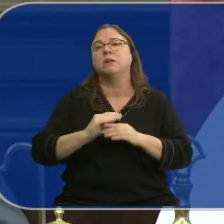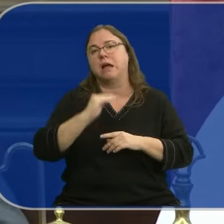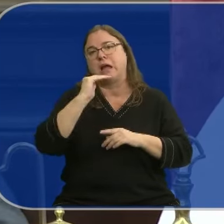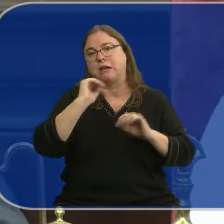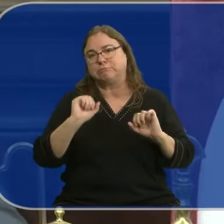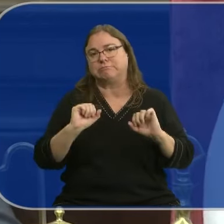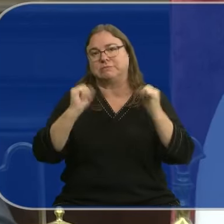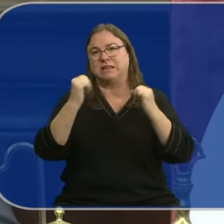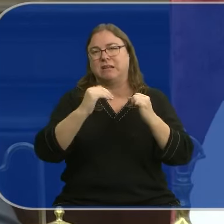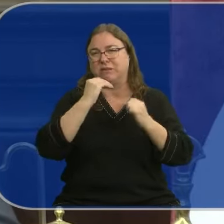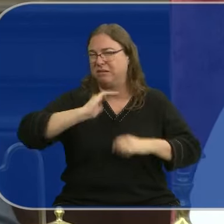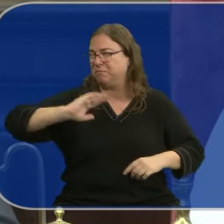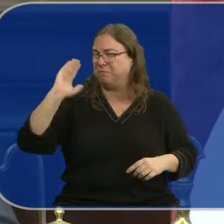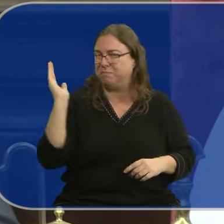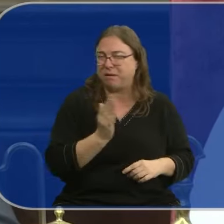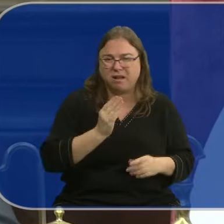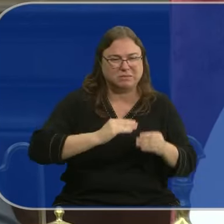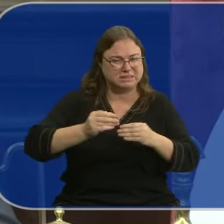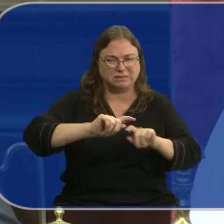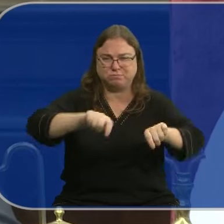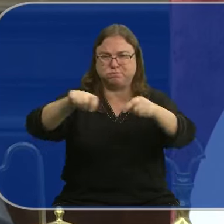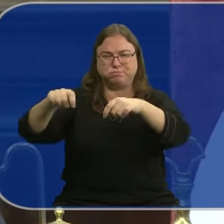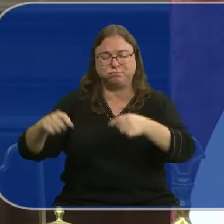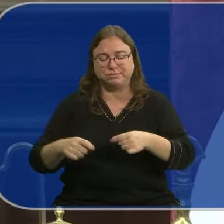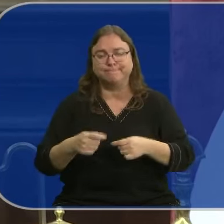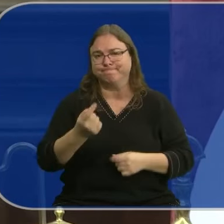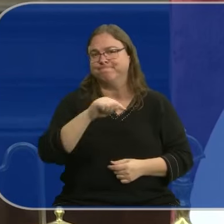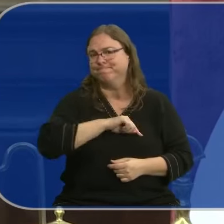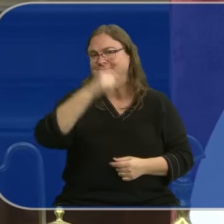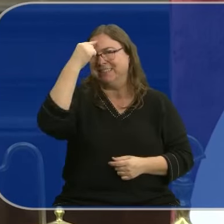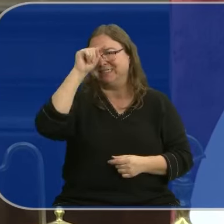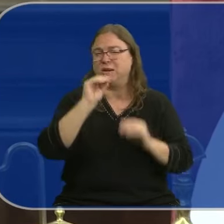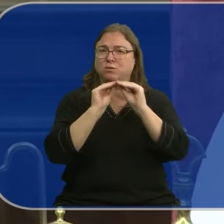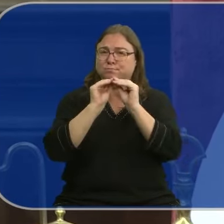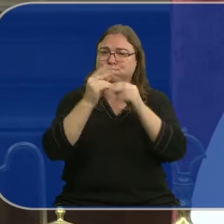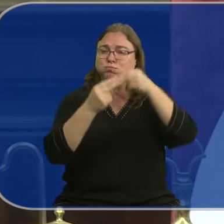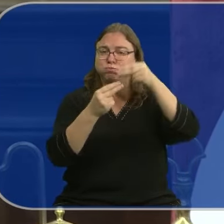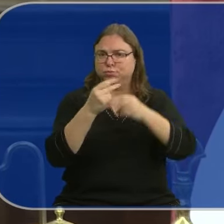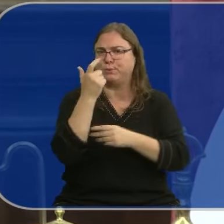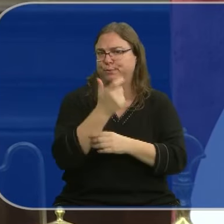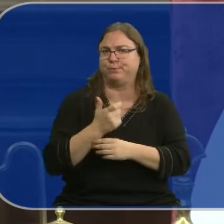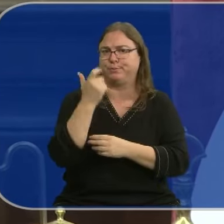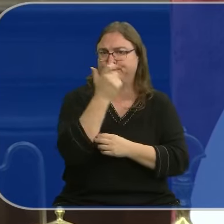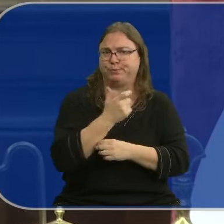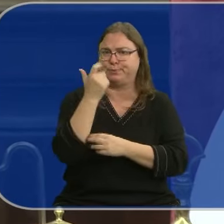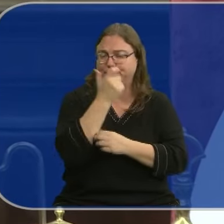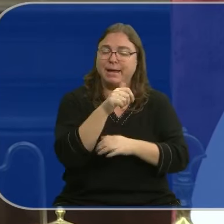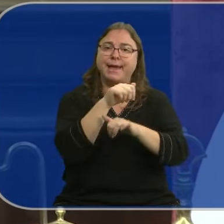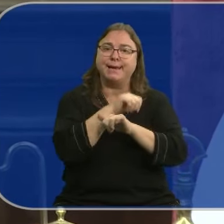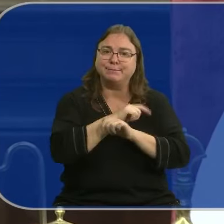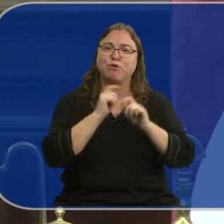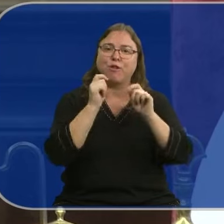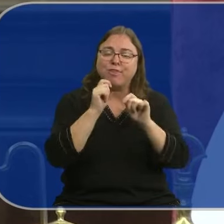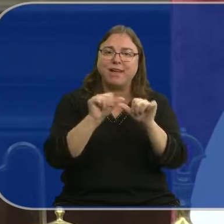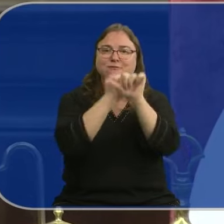paliar una parte de los inmensos daños materiales. Somos conscientes de que la reconstrucción tardará en llegar y esperamos que se establezcan todos los